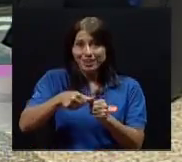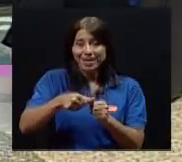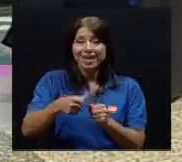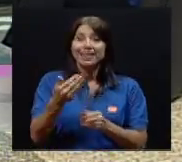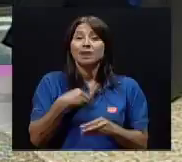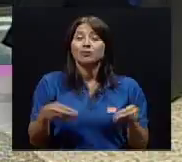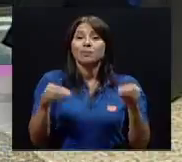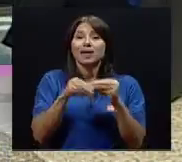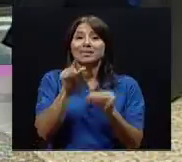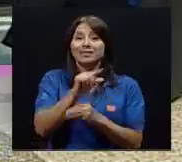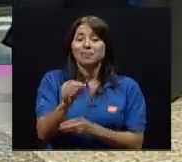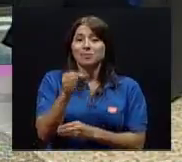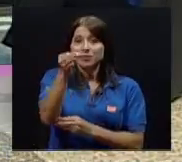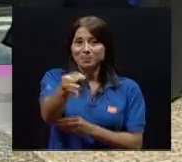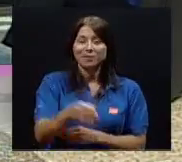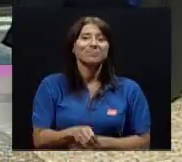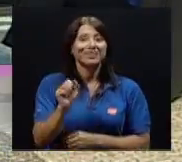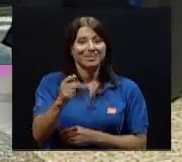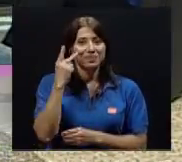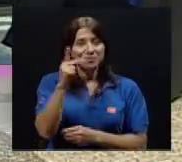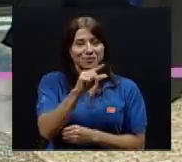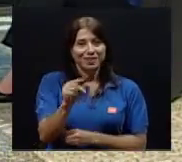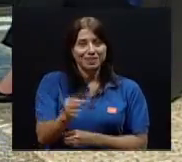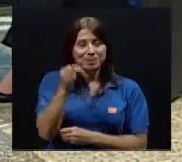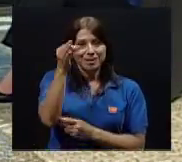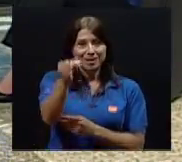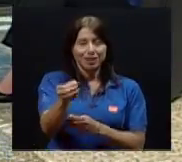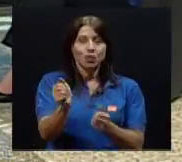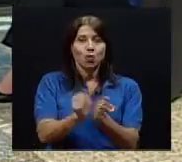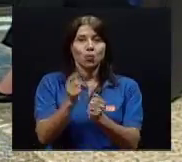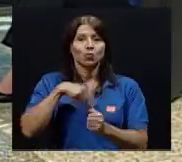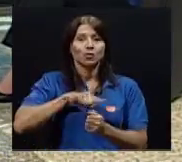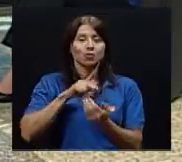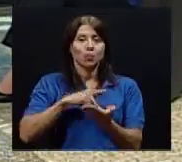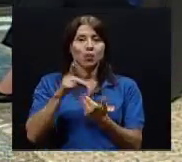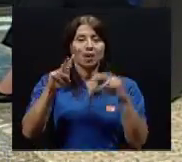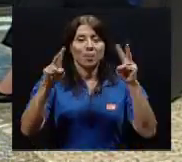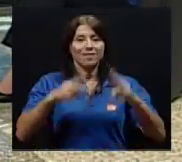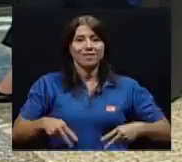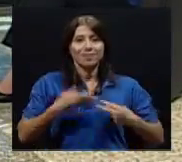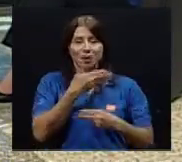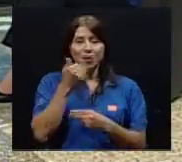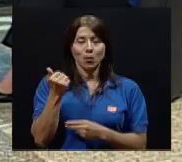semana. Sí, nos vemos la próxima semana con nuestro programa Vivir Mejor. Hasta luego.